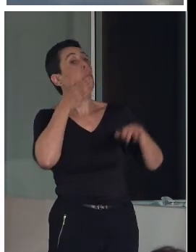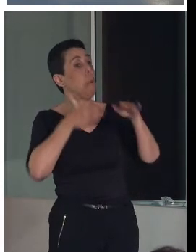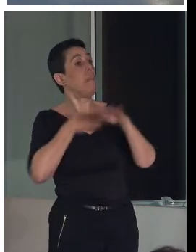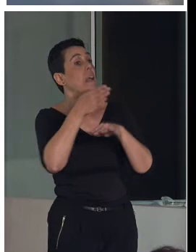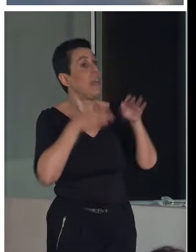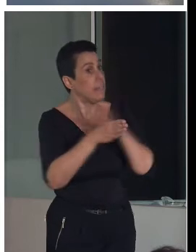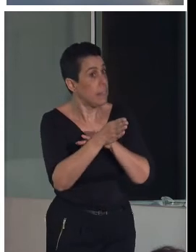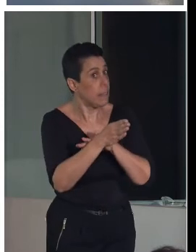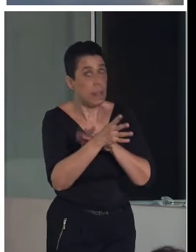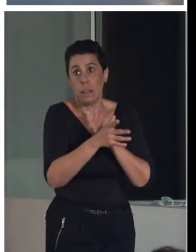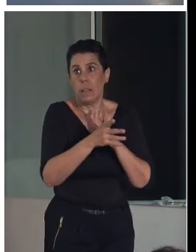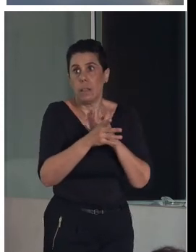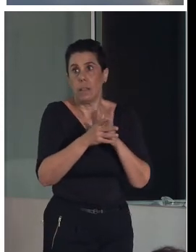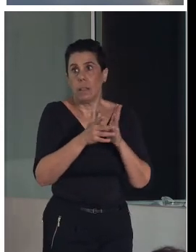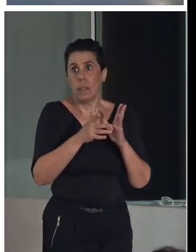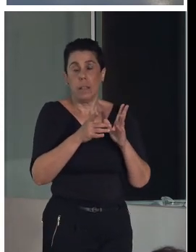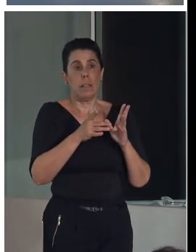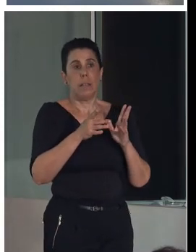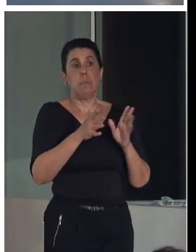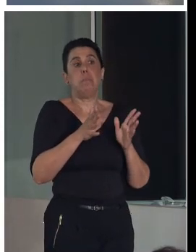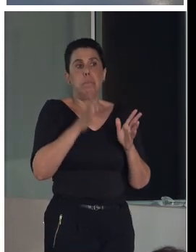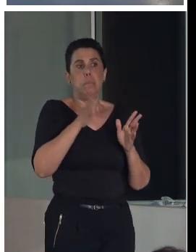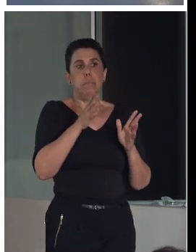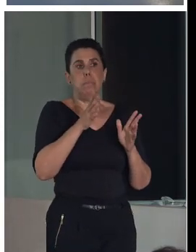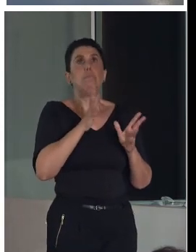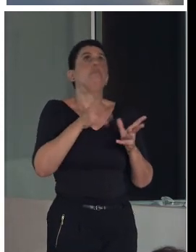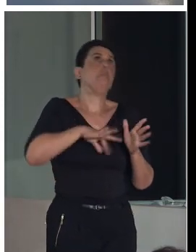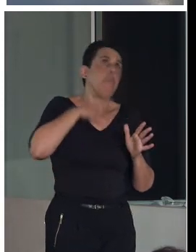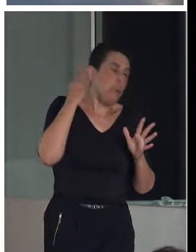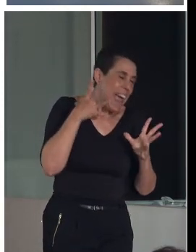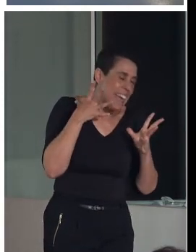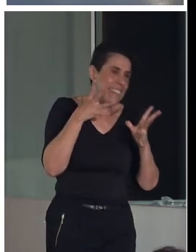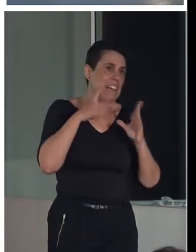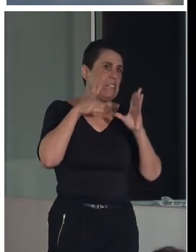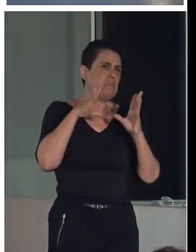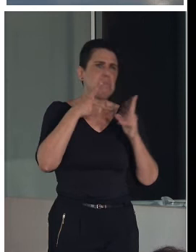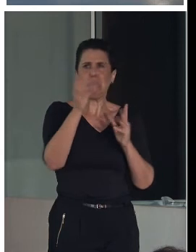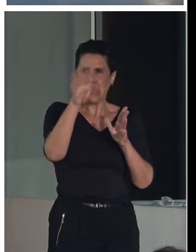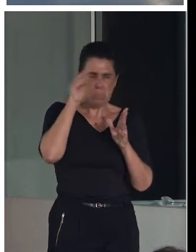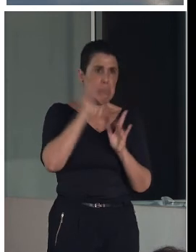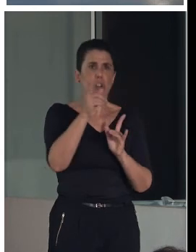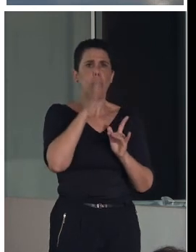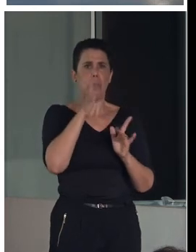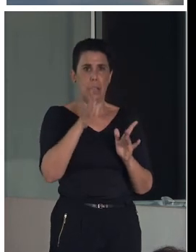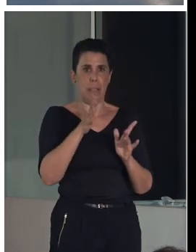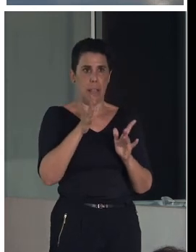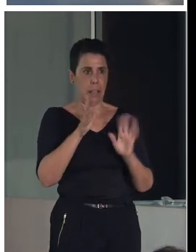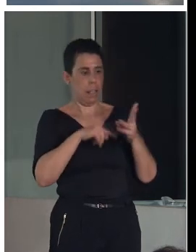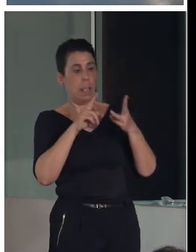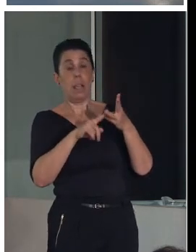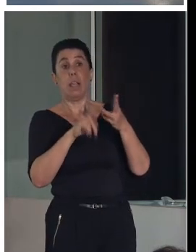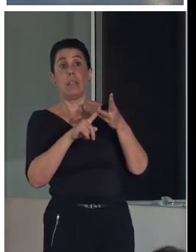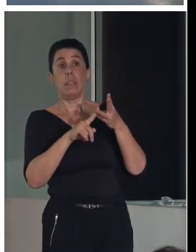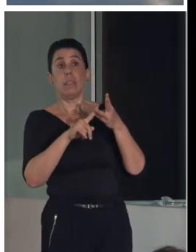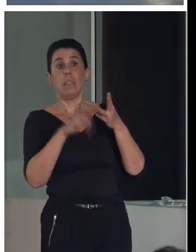igual no llegas al conocimiento a no ser que estés muy preparado. Y la última estrategia de accesibilidad es la intelectual, que es